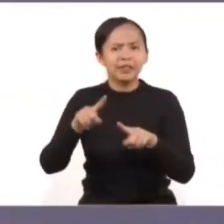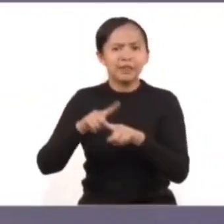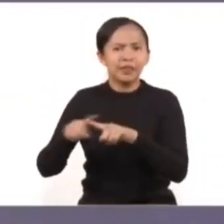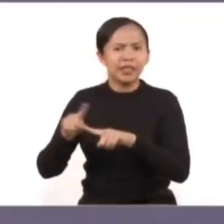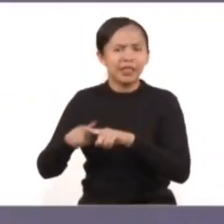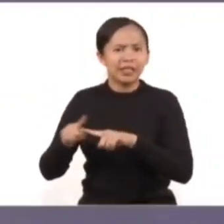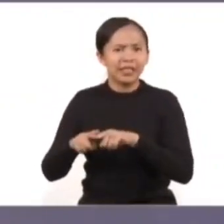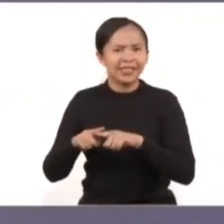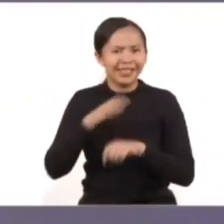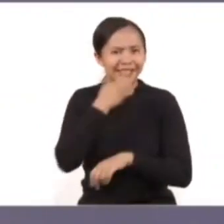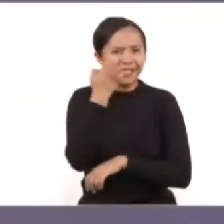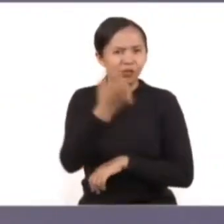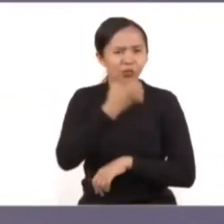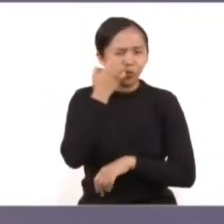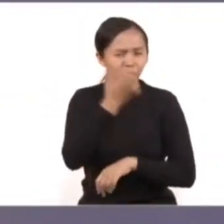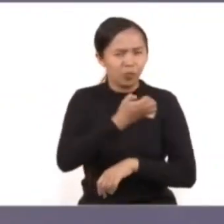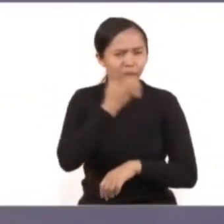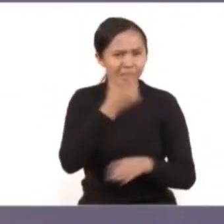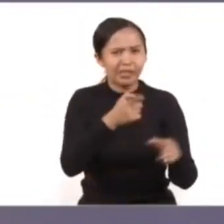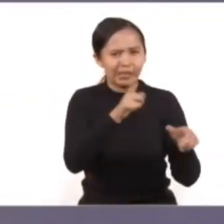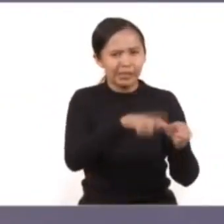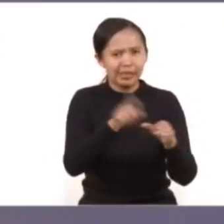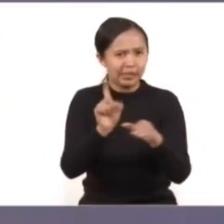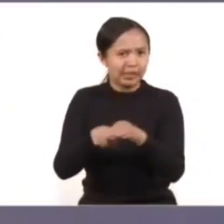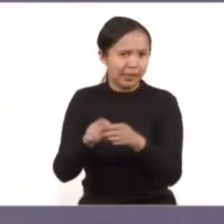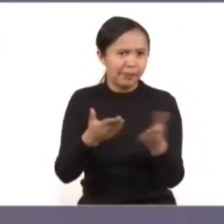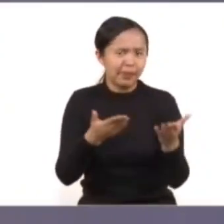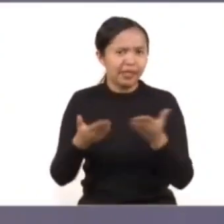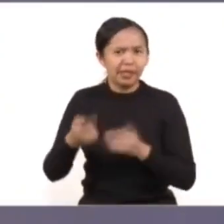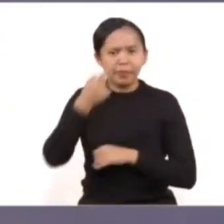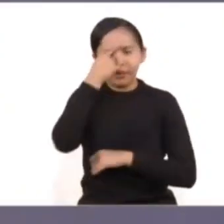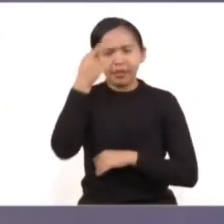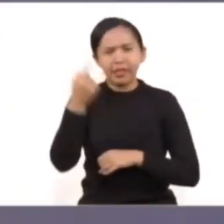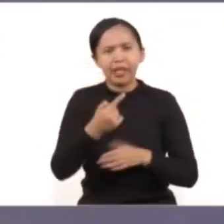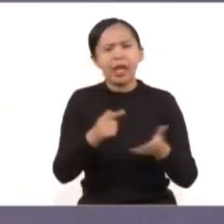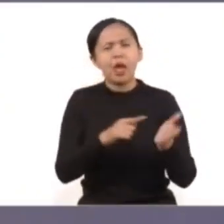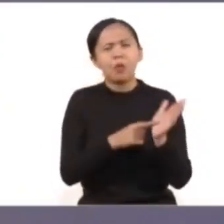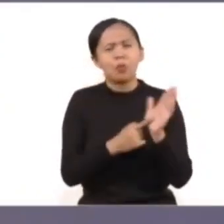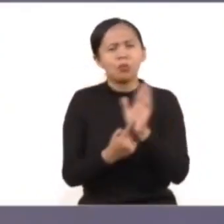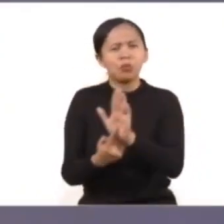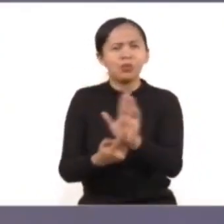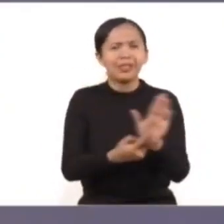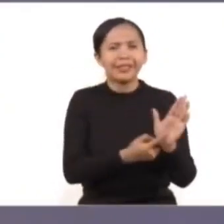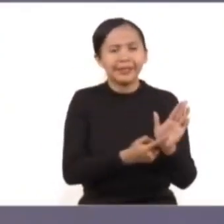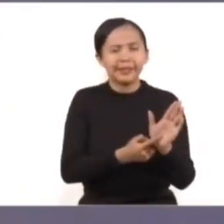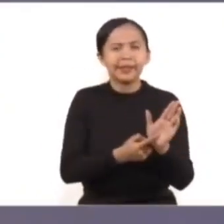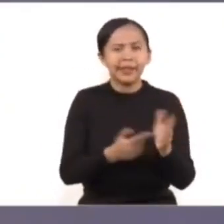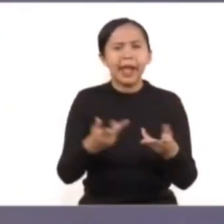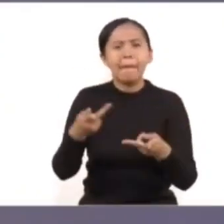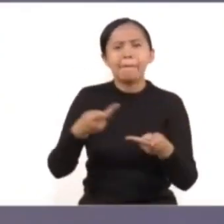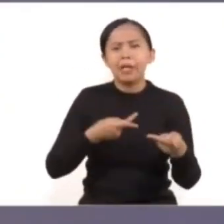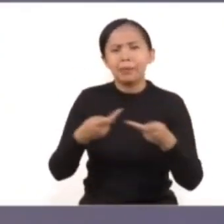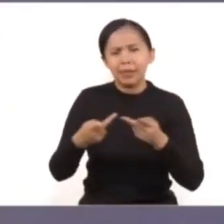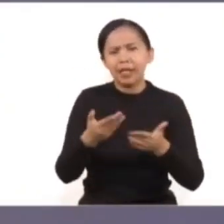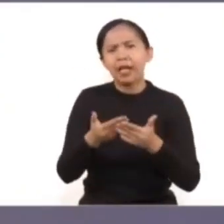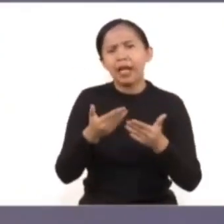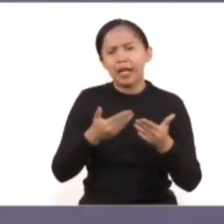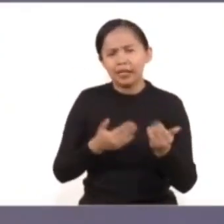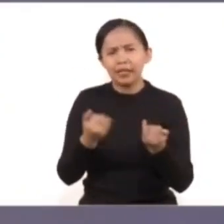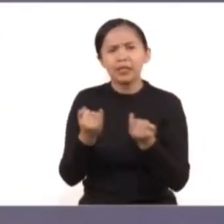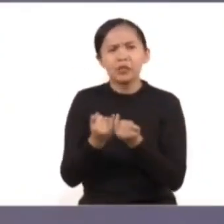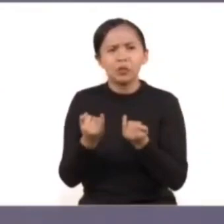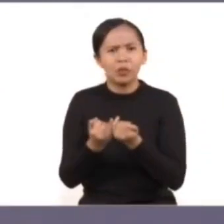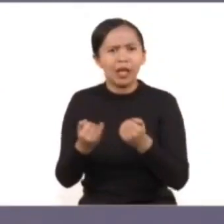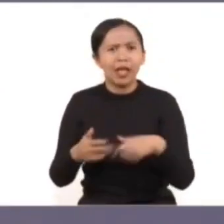escuelas a fin de compartir los resultados de las acciones para prevenir, atender y sancionar la violencia